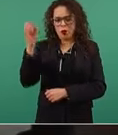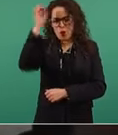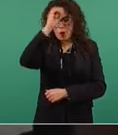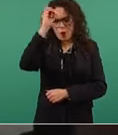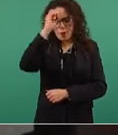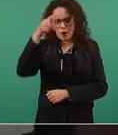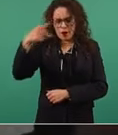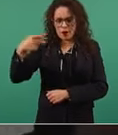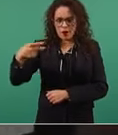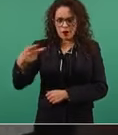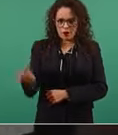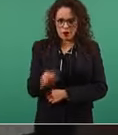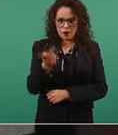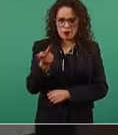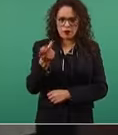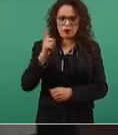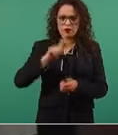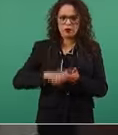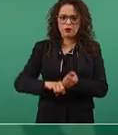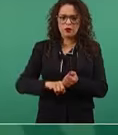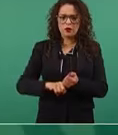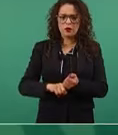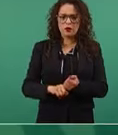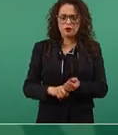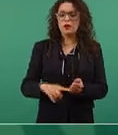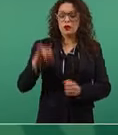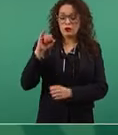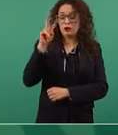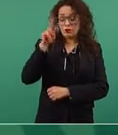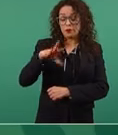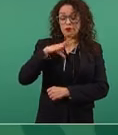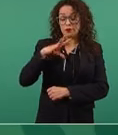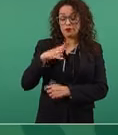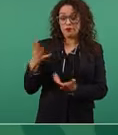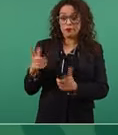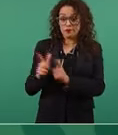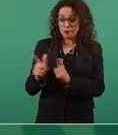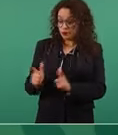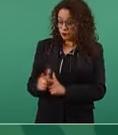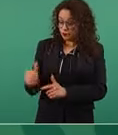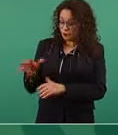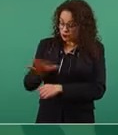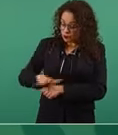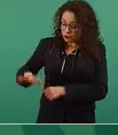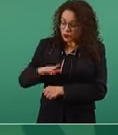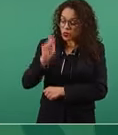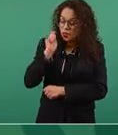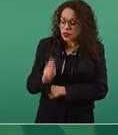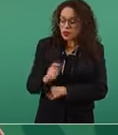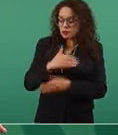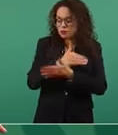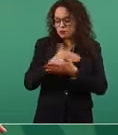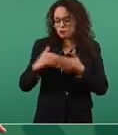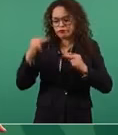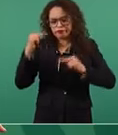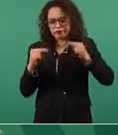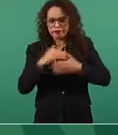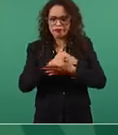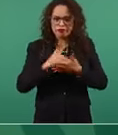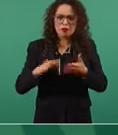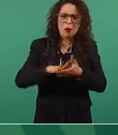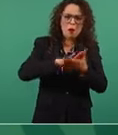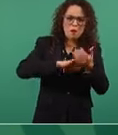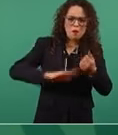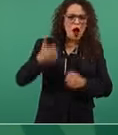que son aspiracionistas y egoístas. Sí, sí, sí, hay un sector de la clase media que siempre ha sido así,